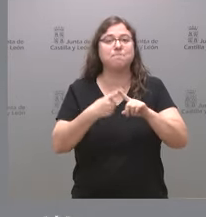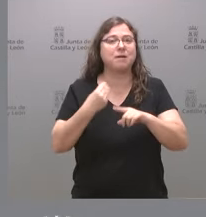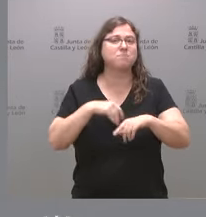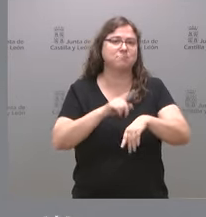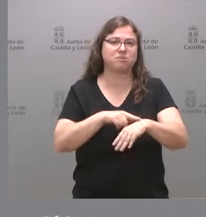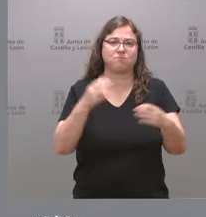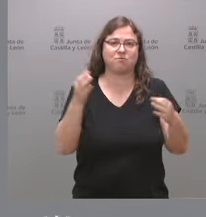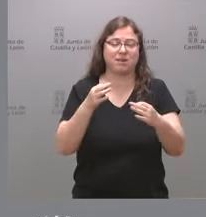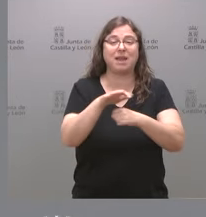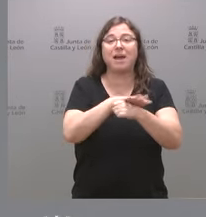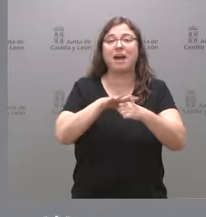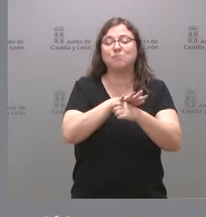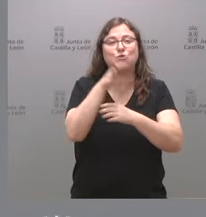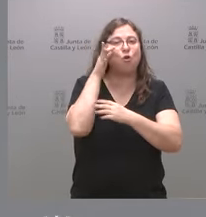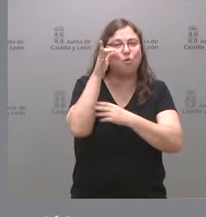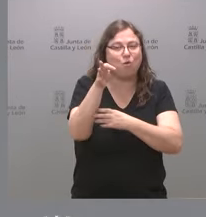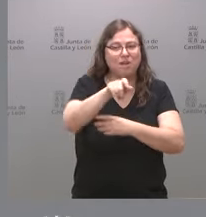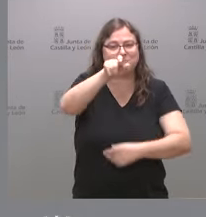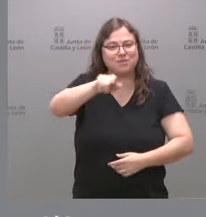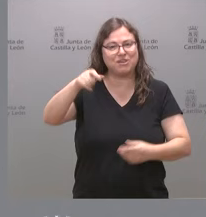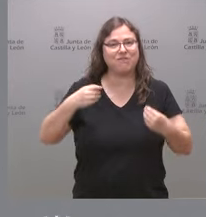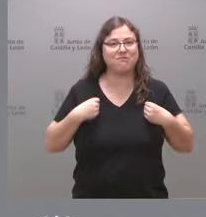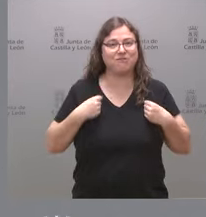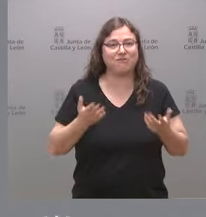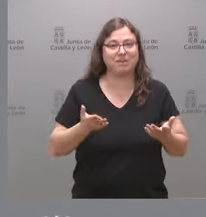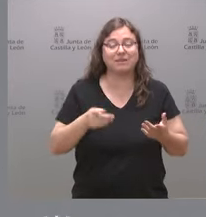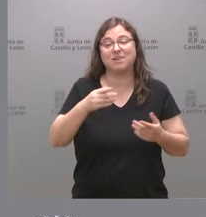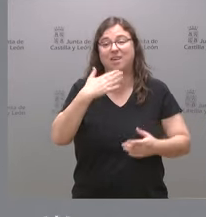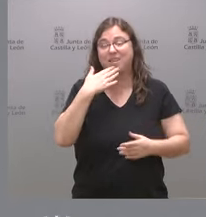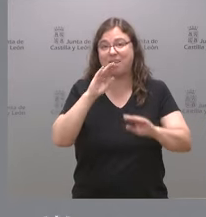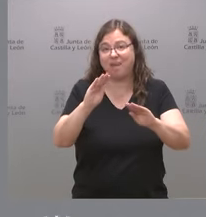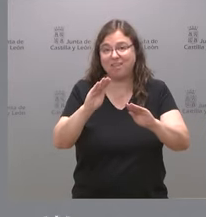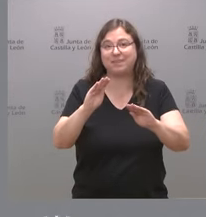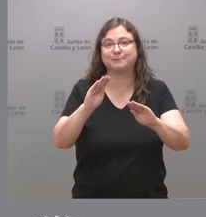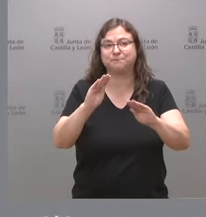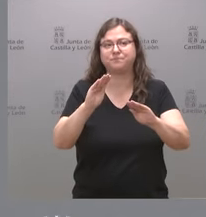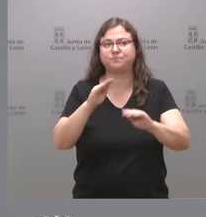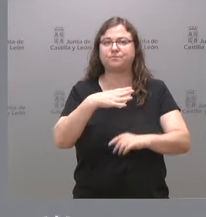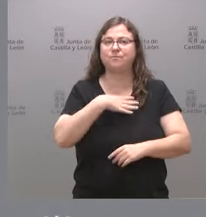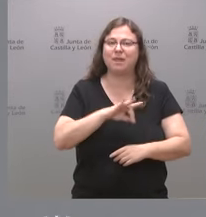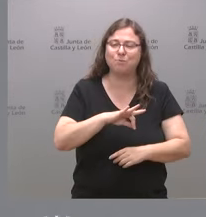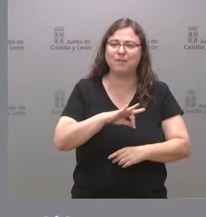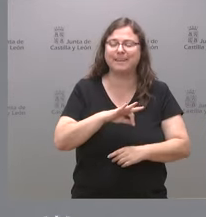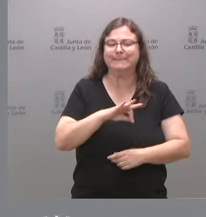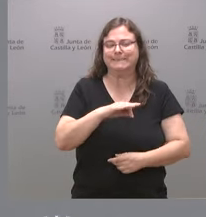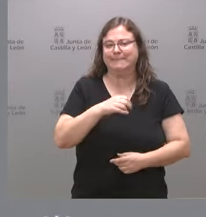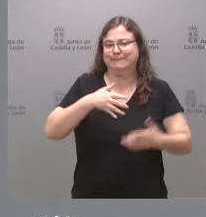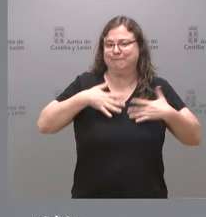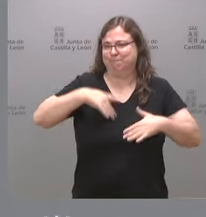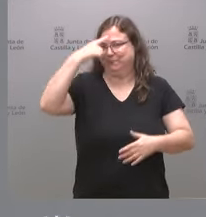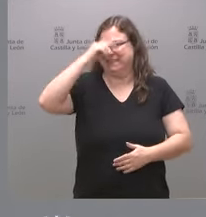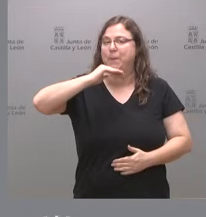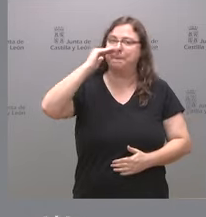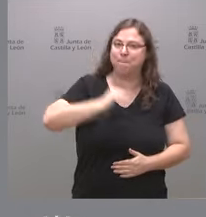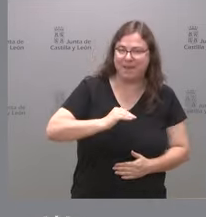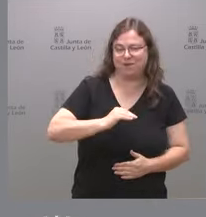en el mundo rural viven personas que, por su edad, quizá tengan menos conocimientos digitales que las personas